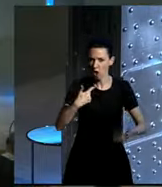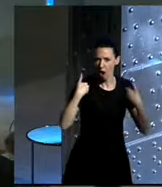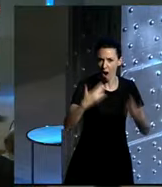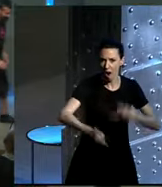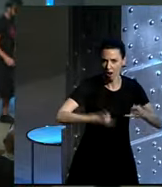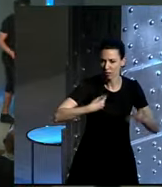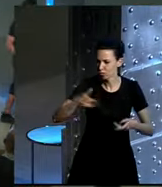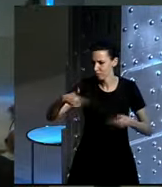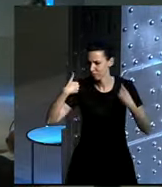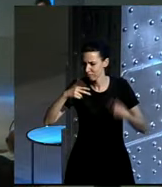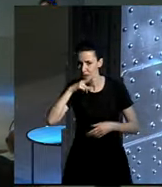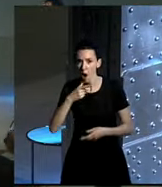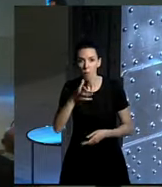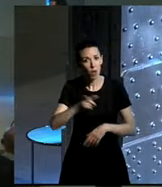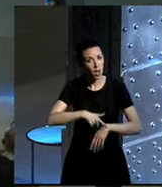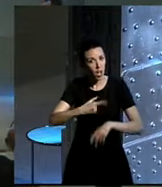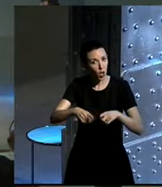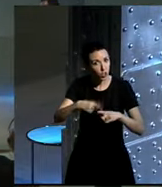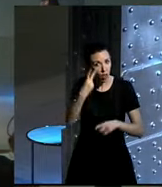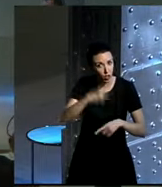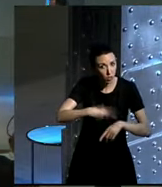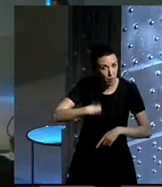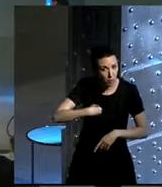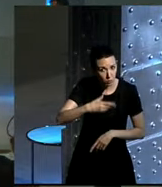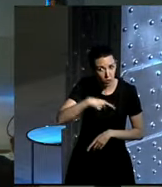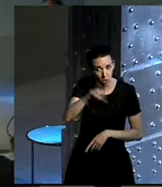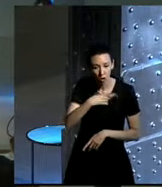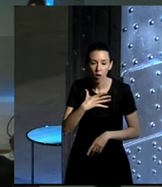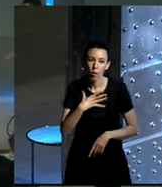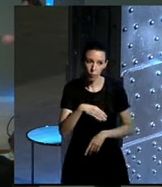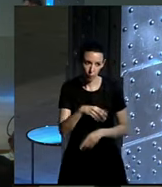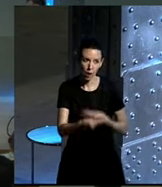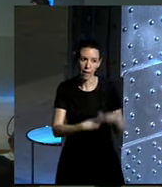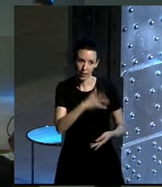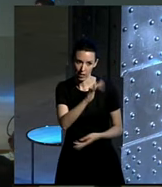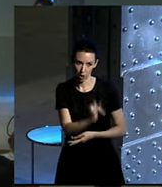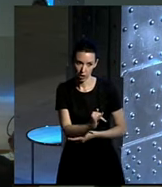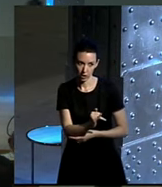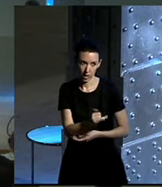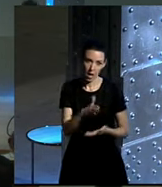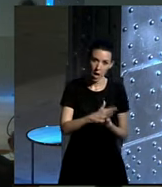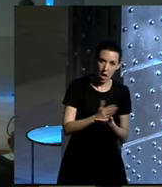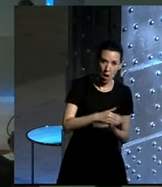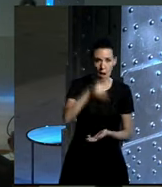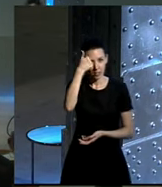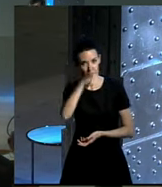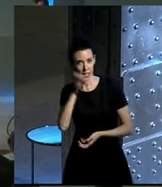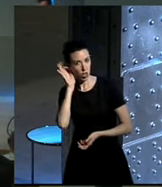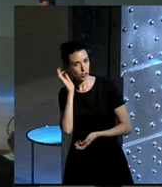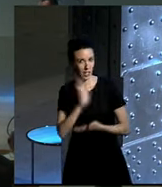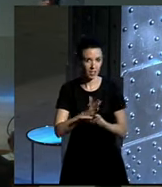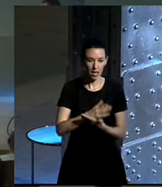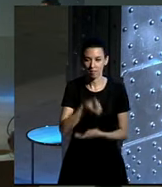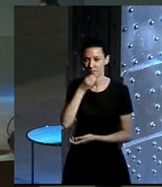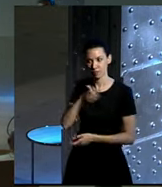pedaleo. Bueno, puedes hacer las dos cosas a la vez, ¿o no? Pedalear y sí. hacerlo, sí. Medio chico, medio chica, ya has visto. Ya te veo. Estás